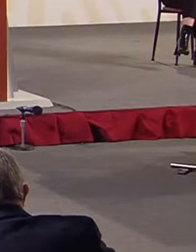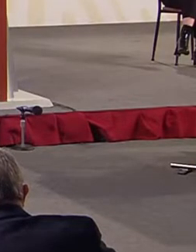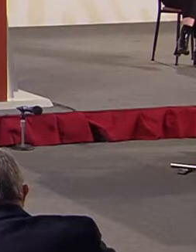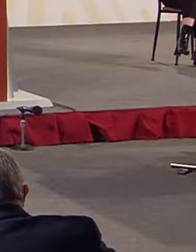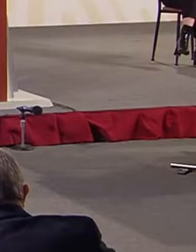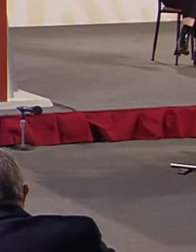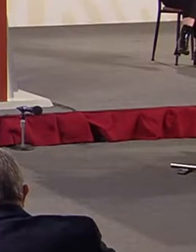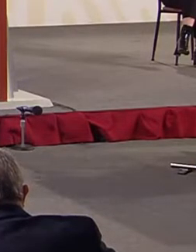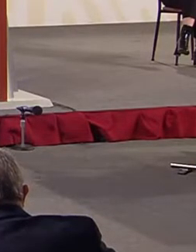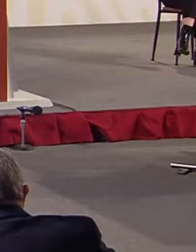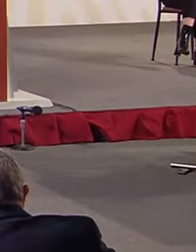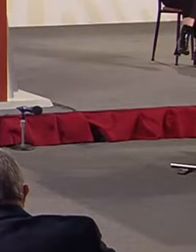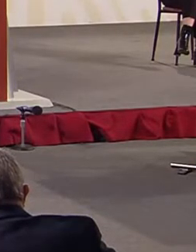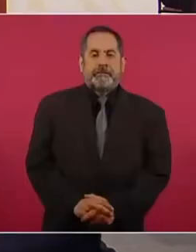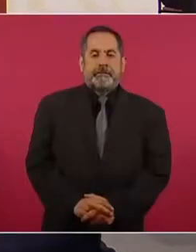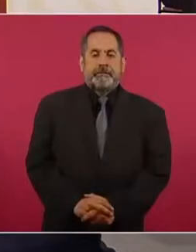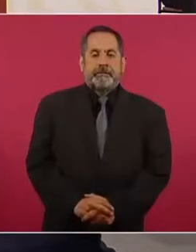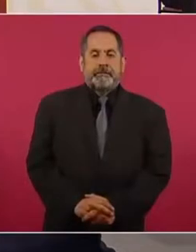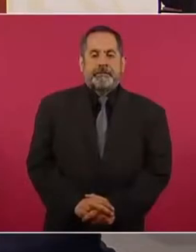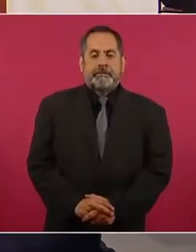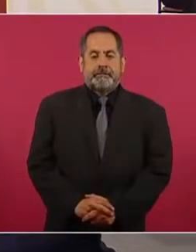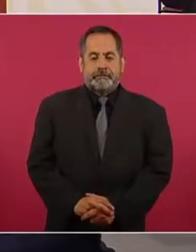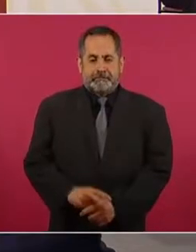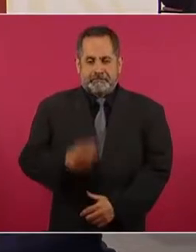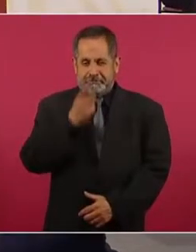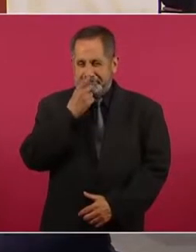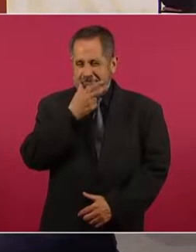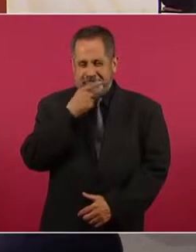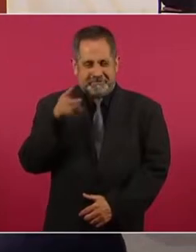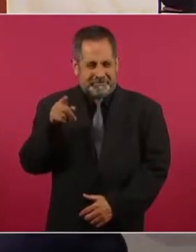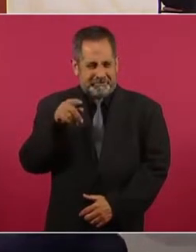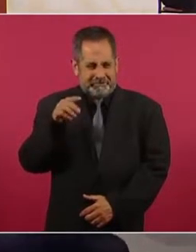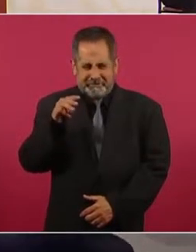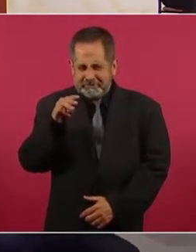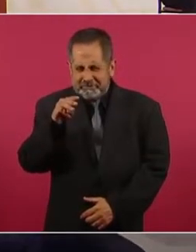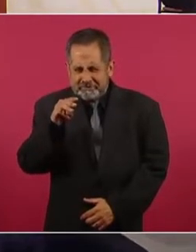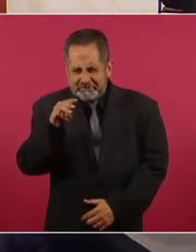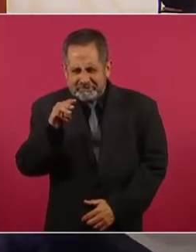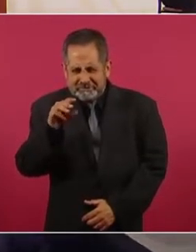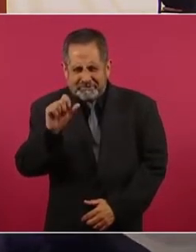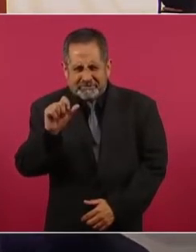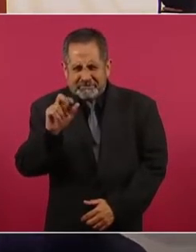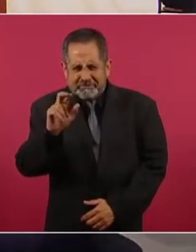Este señor, Max Kayser,